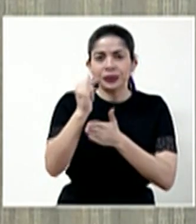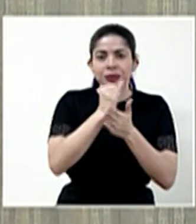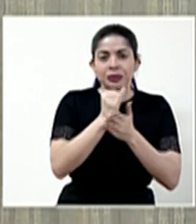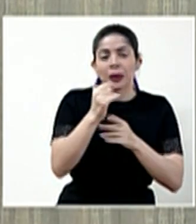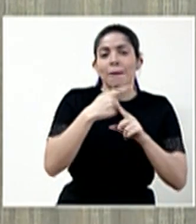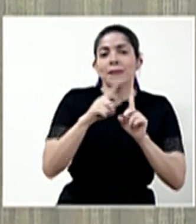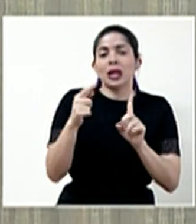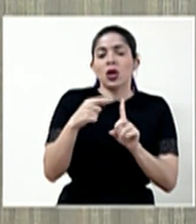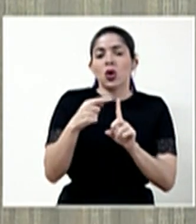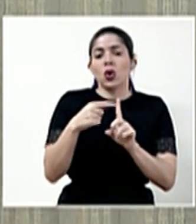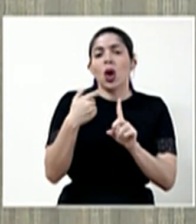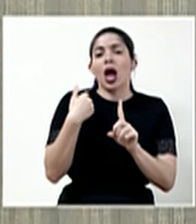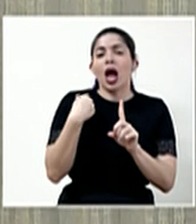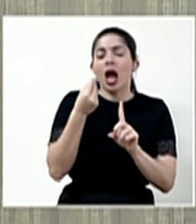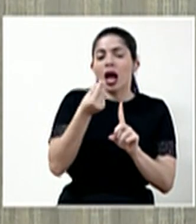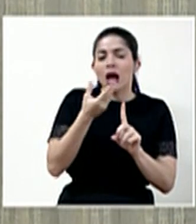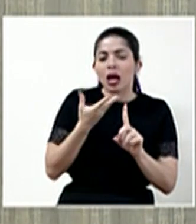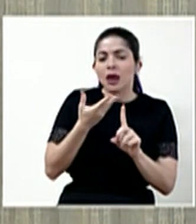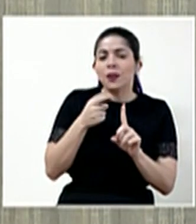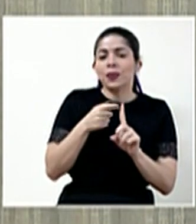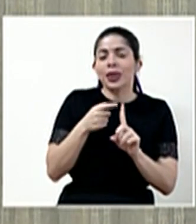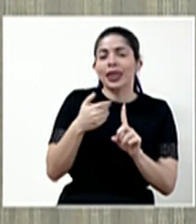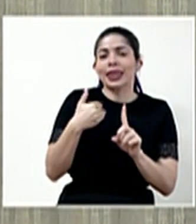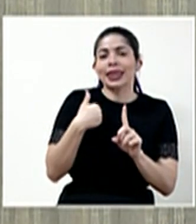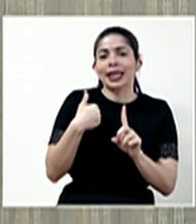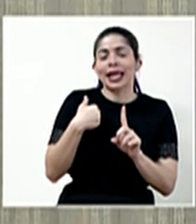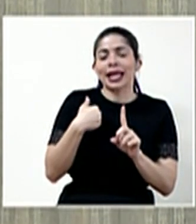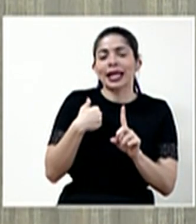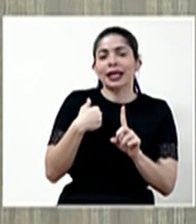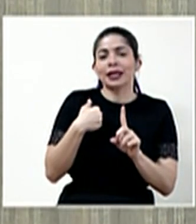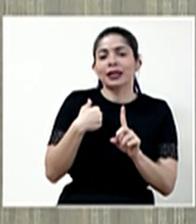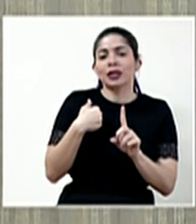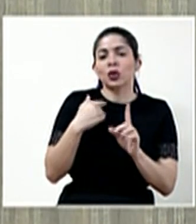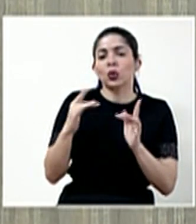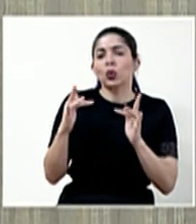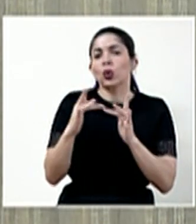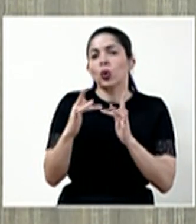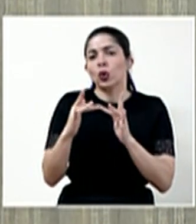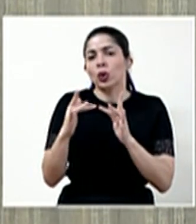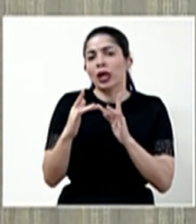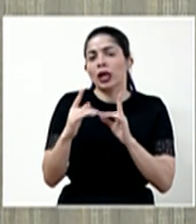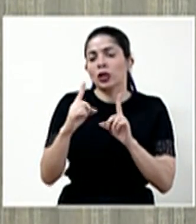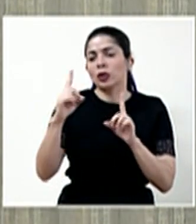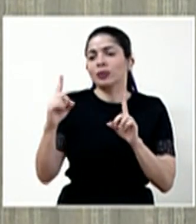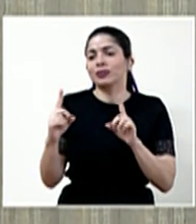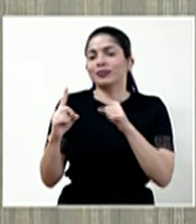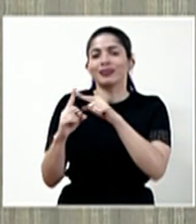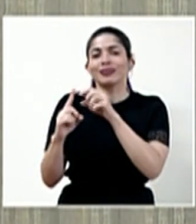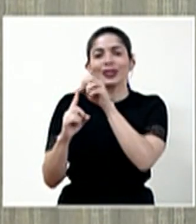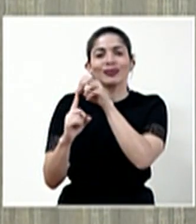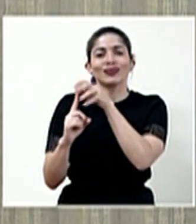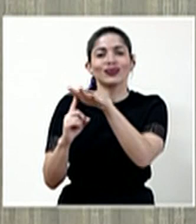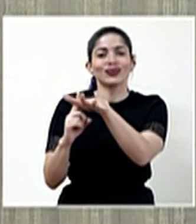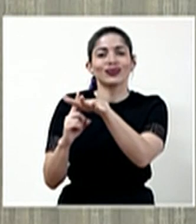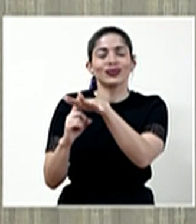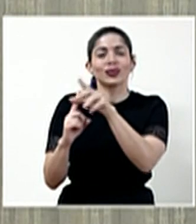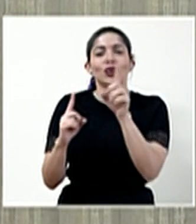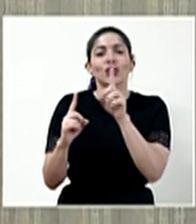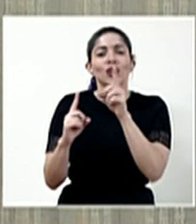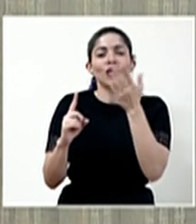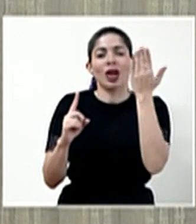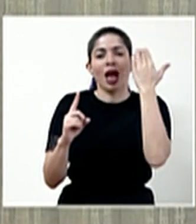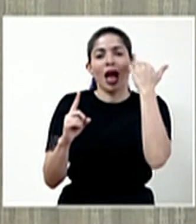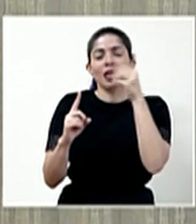tenemos ya indicios de que tiene un enlace, un nexo con el brote que se ha ocurrido justamente